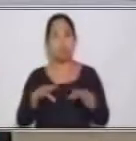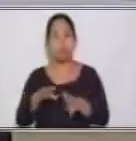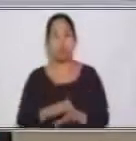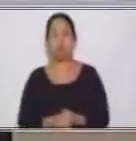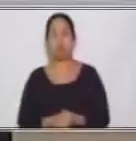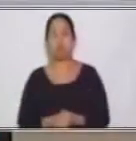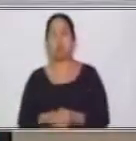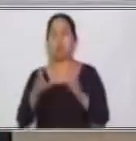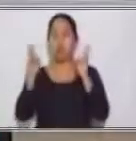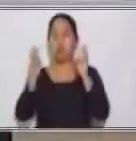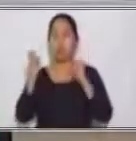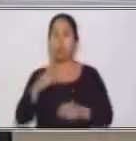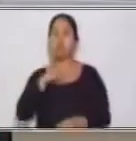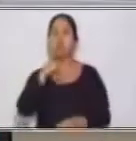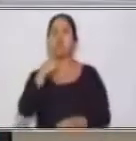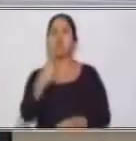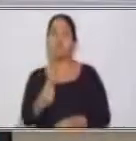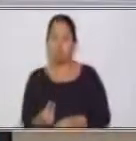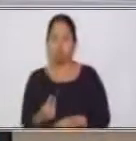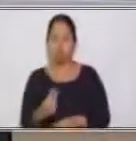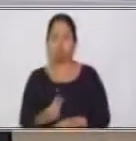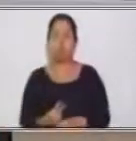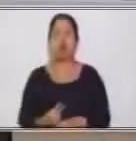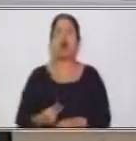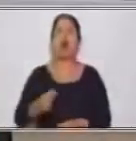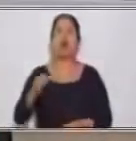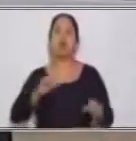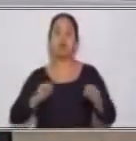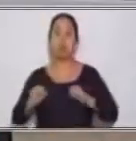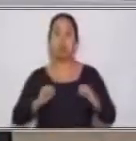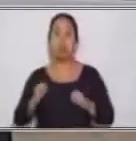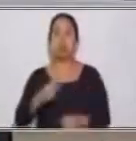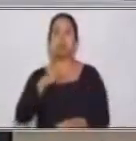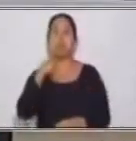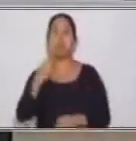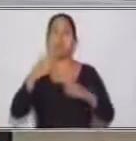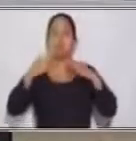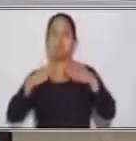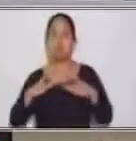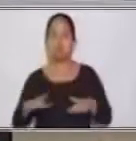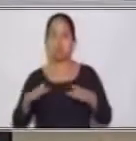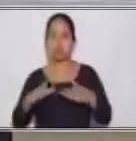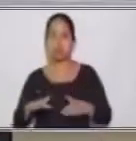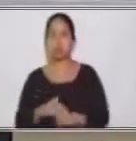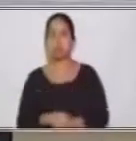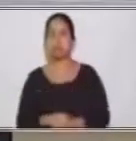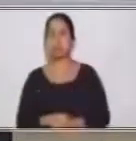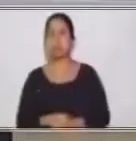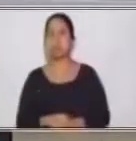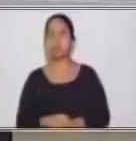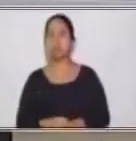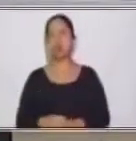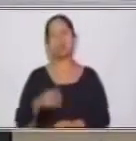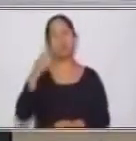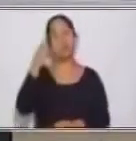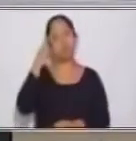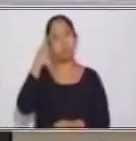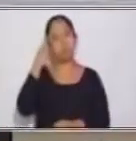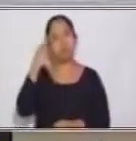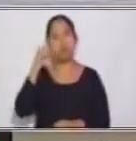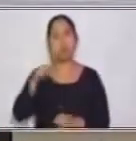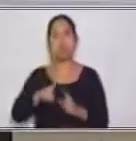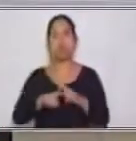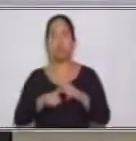con el tema Voz Activa y Voz Pasiva. Recordemos que hemos iniciado ya con el tema de la categoría